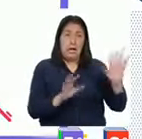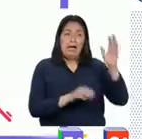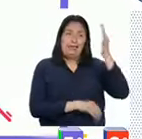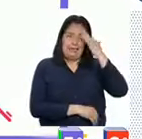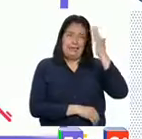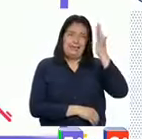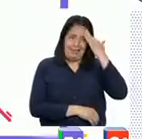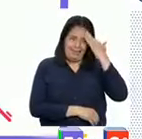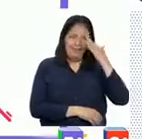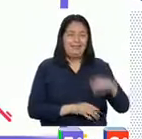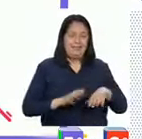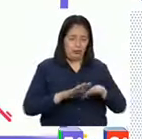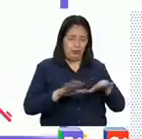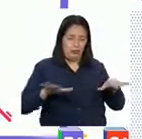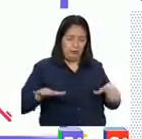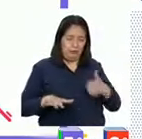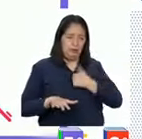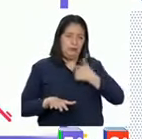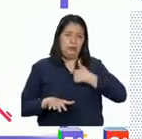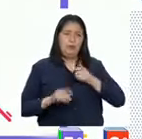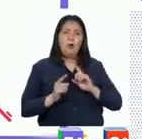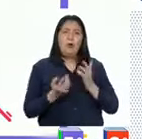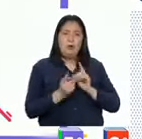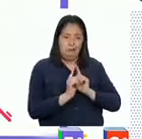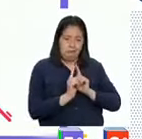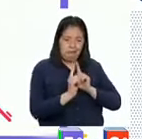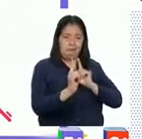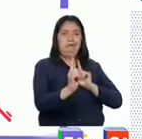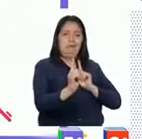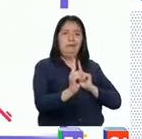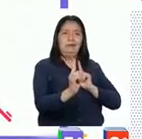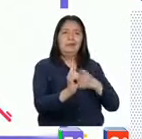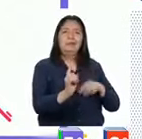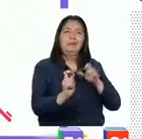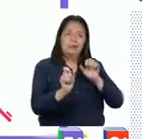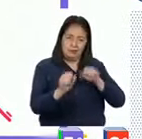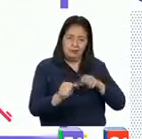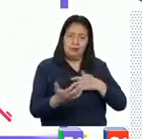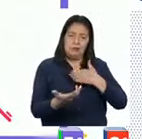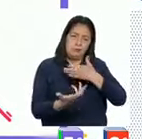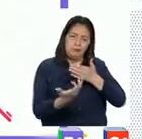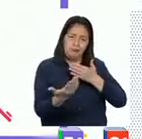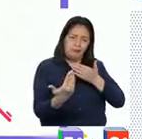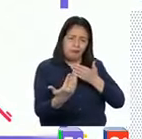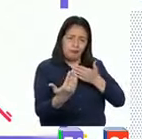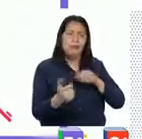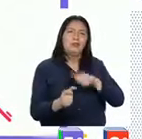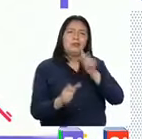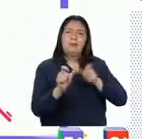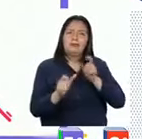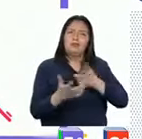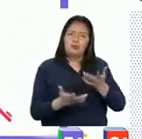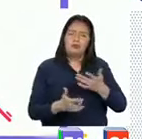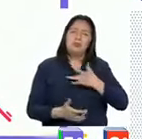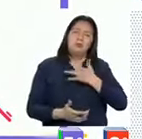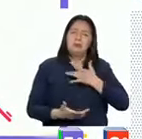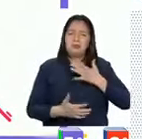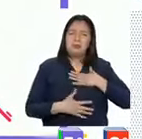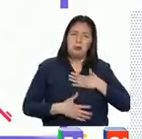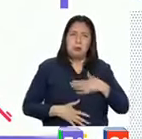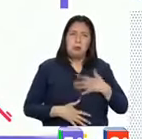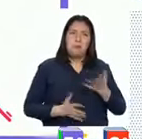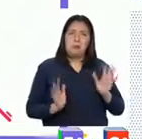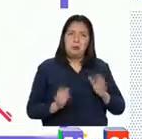sabes que tu espacio personal es la distancia física que nos permite interactuar con los demás de manera cómoda